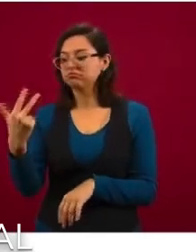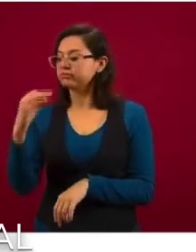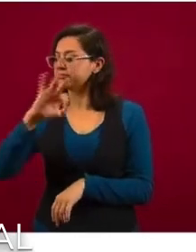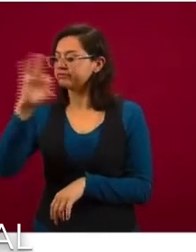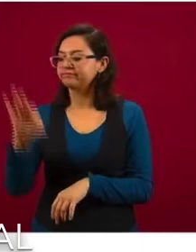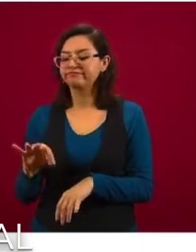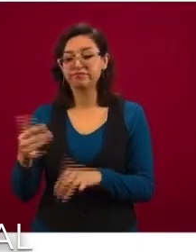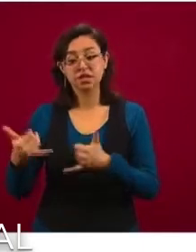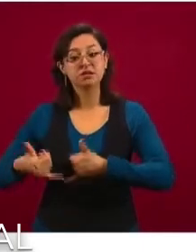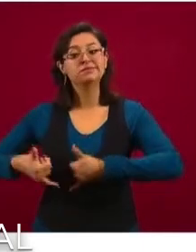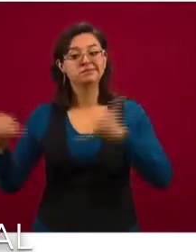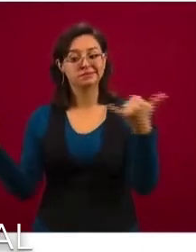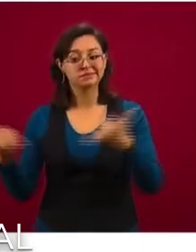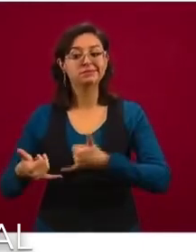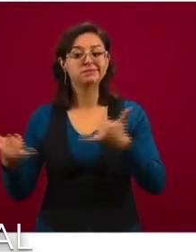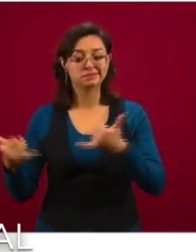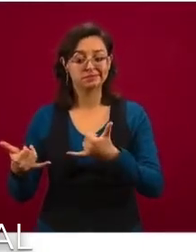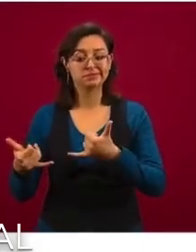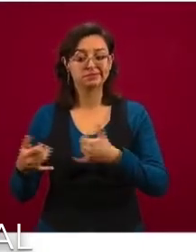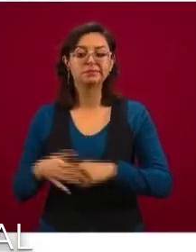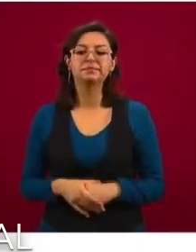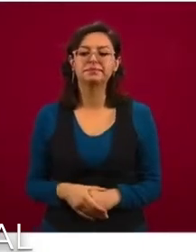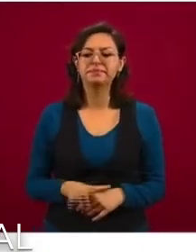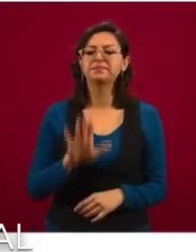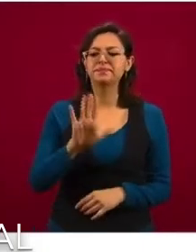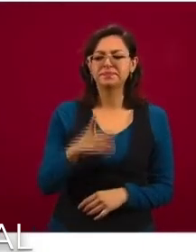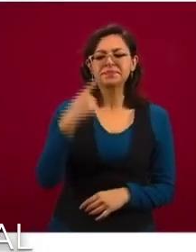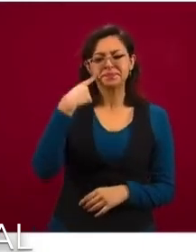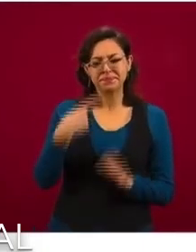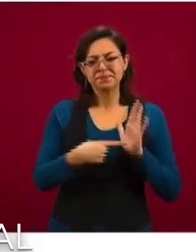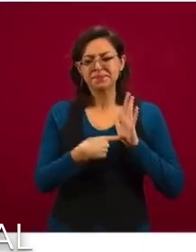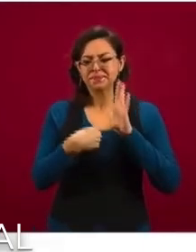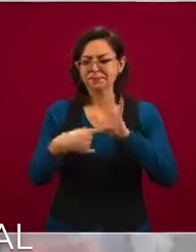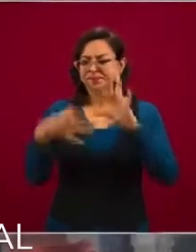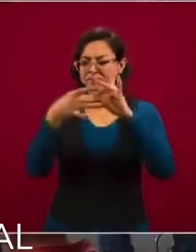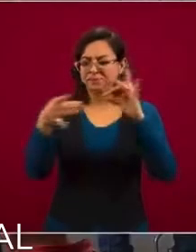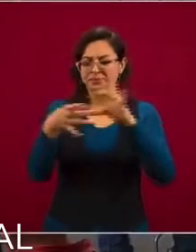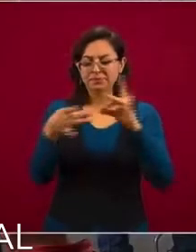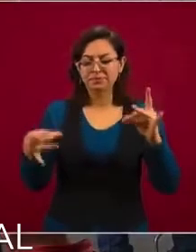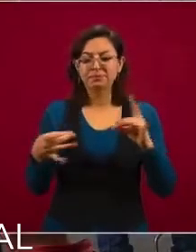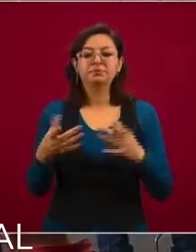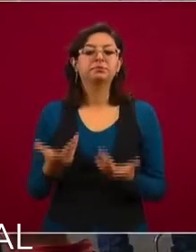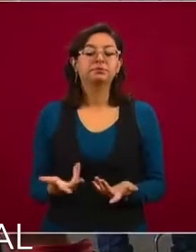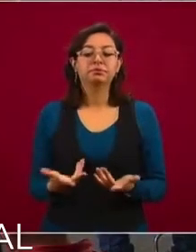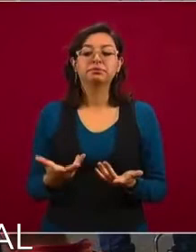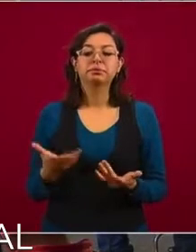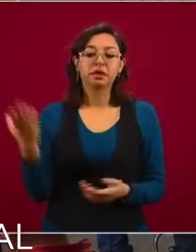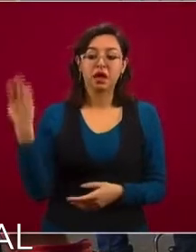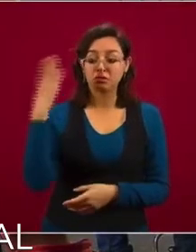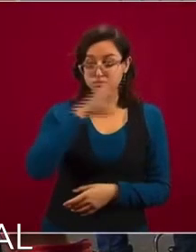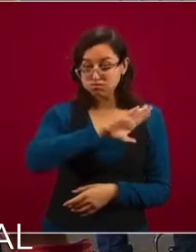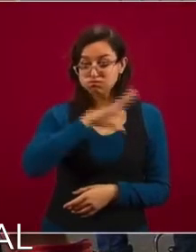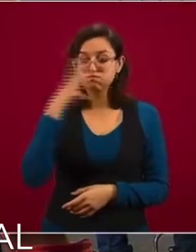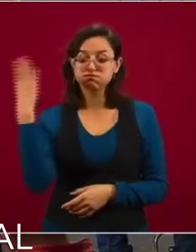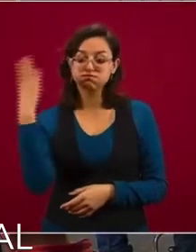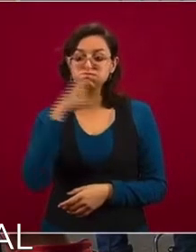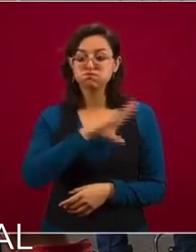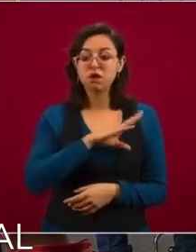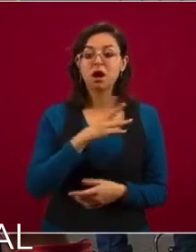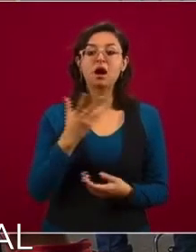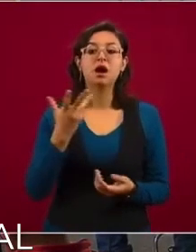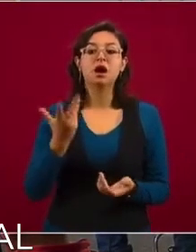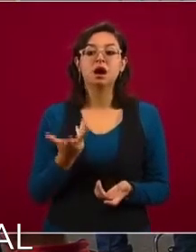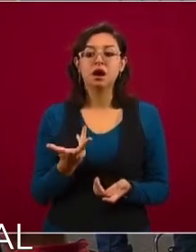Aquí lo vamos a ver desglosado, este comportamiento ha ido variando, también debemos decirlo, cada vez vemos